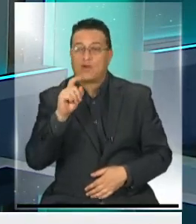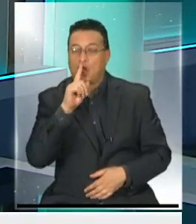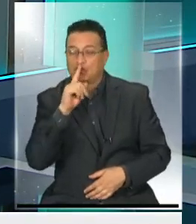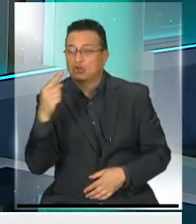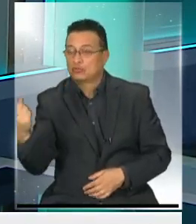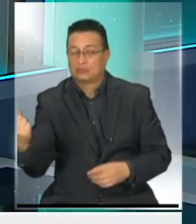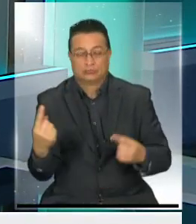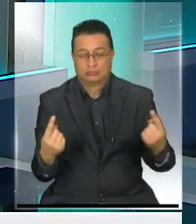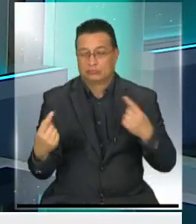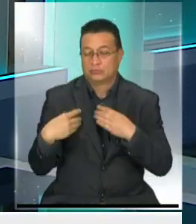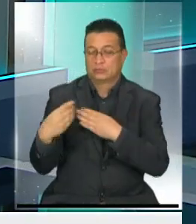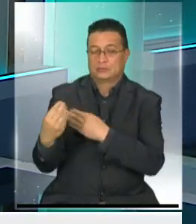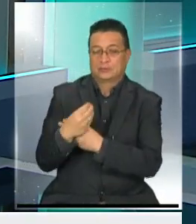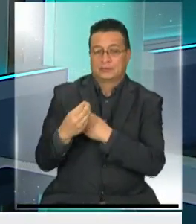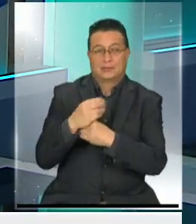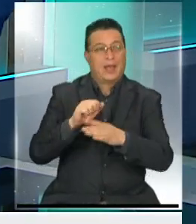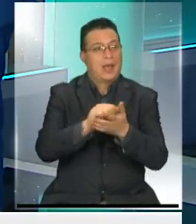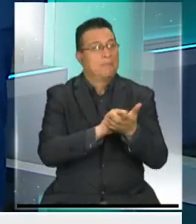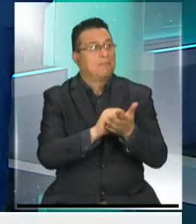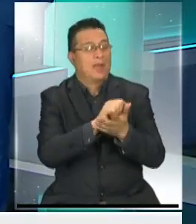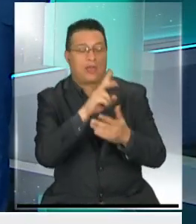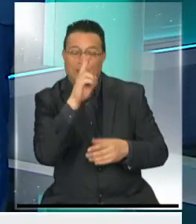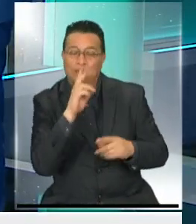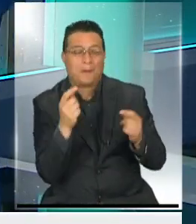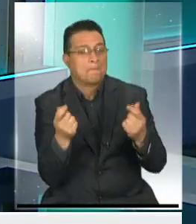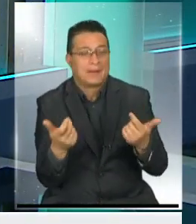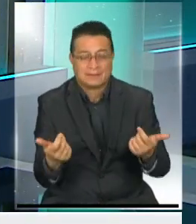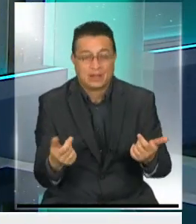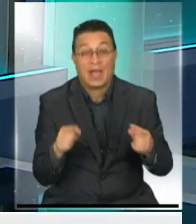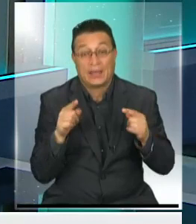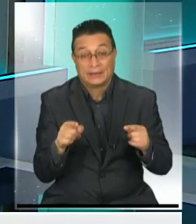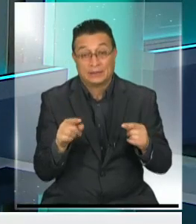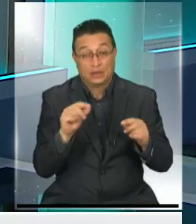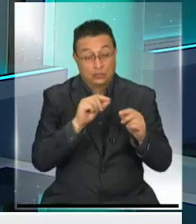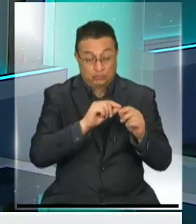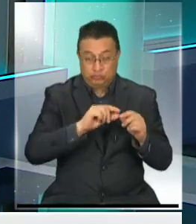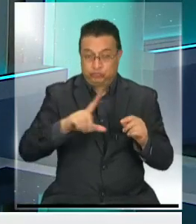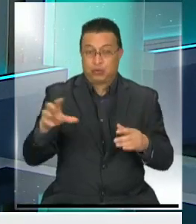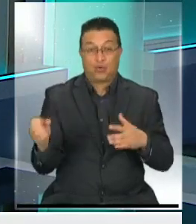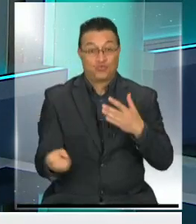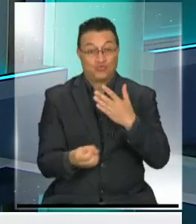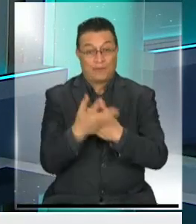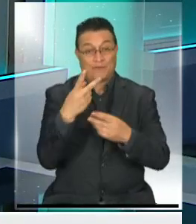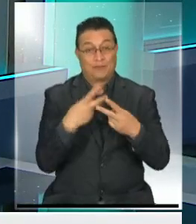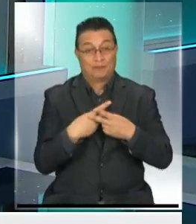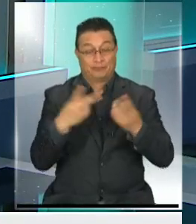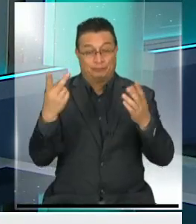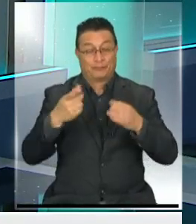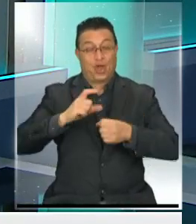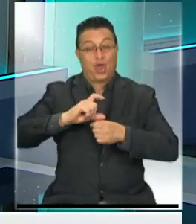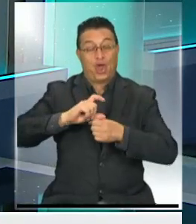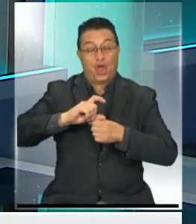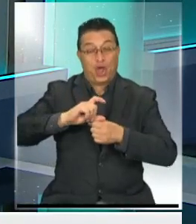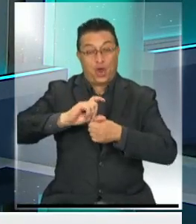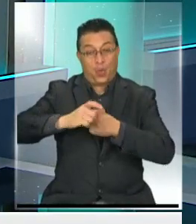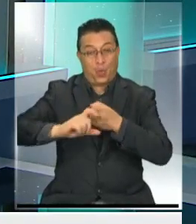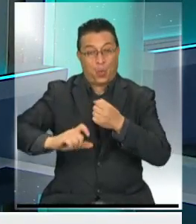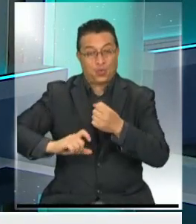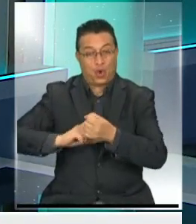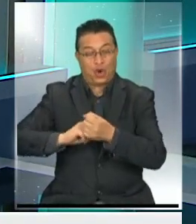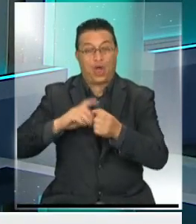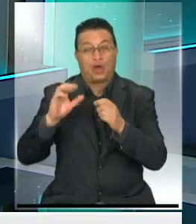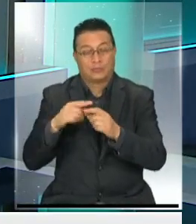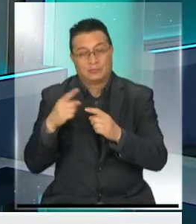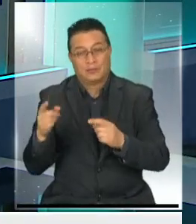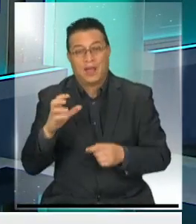robotino, ¿cierto? Con labores domésticas. Por favor, esto está recién salido del horno, fue comunicado por Google, o mejor dicho, su matriz, que se